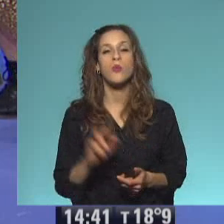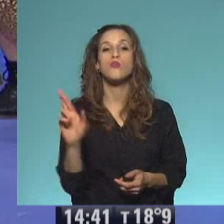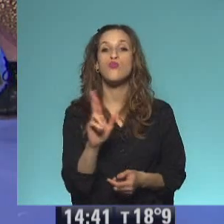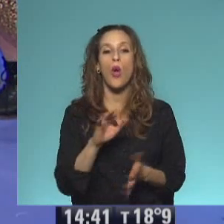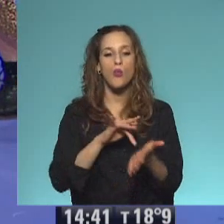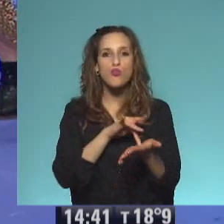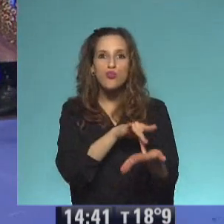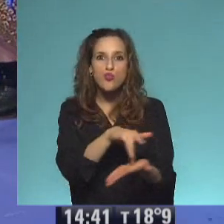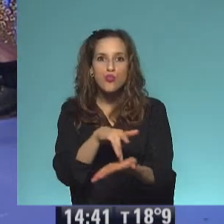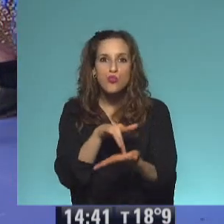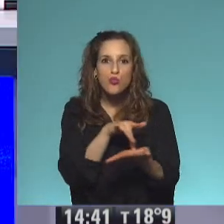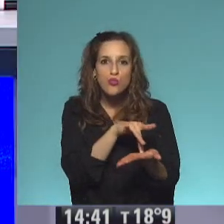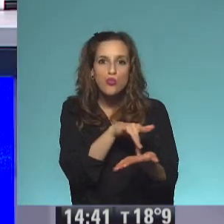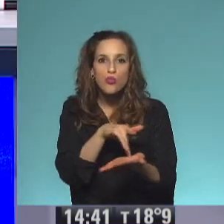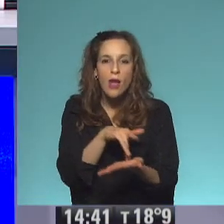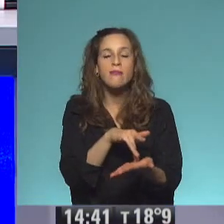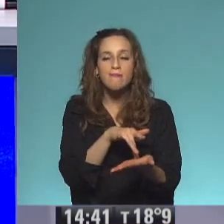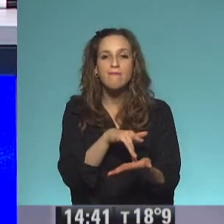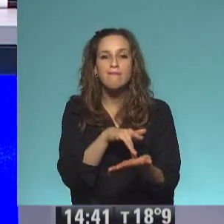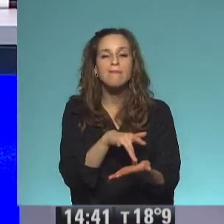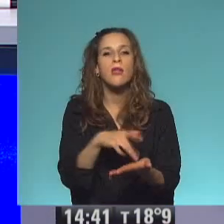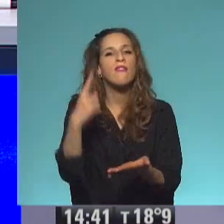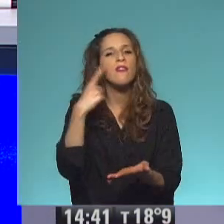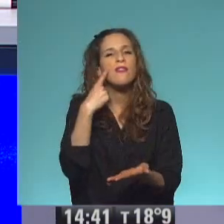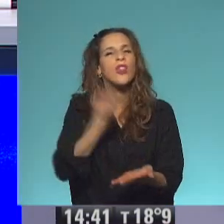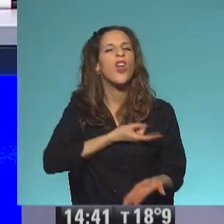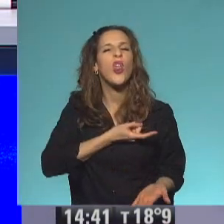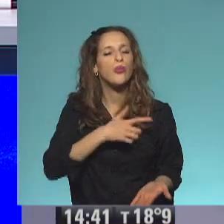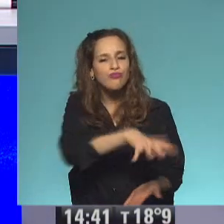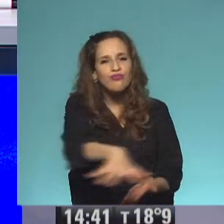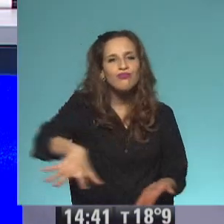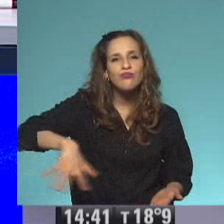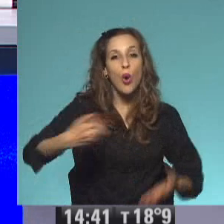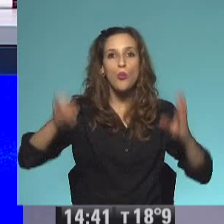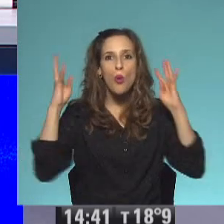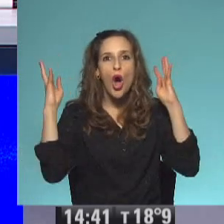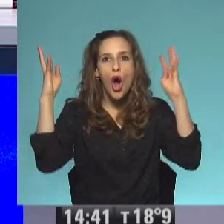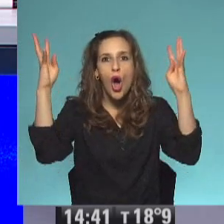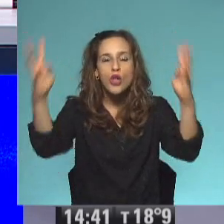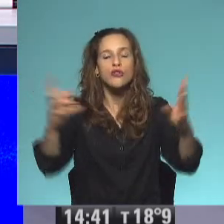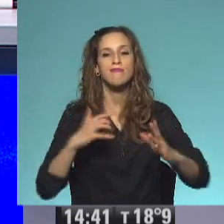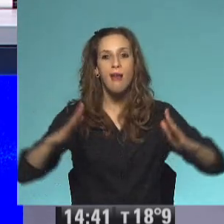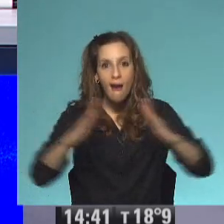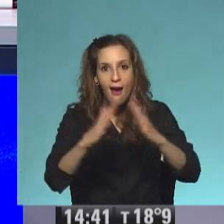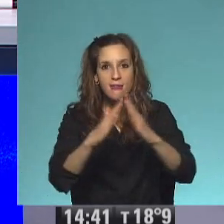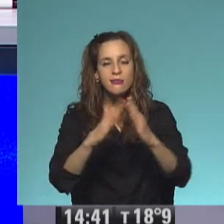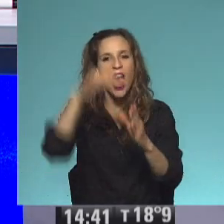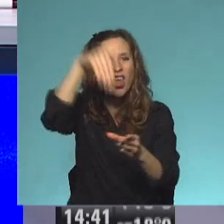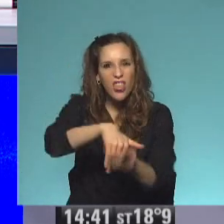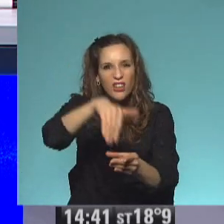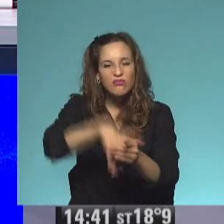vivía en una casa negra en el bosque. La casa era negra por fuera y negra por dentro.